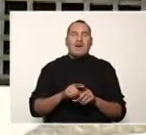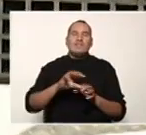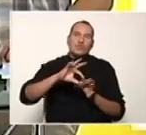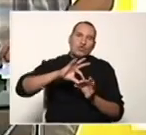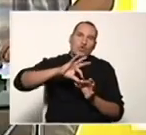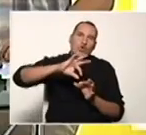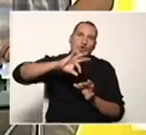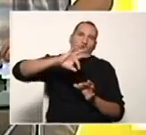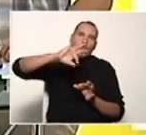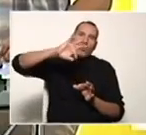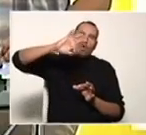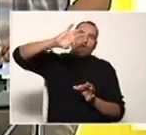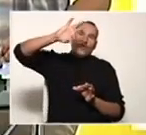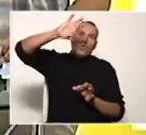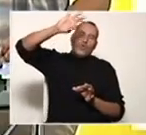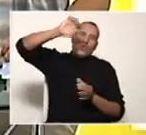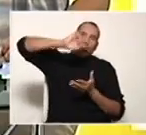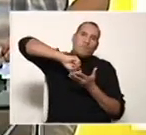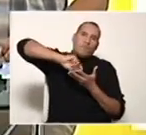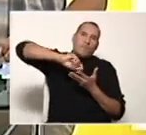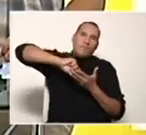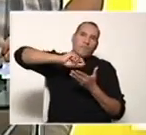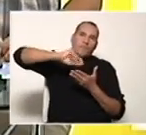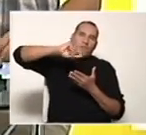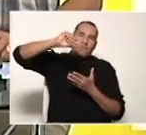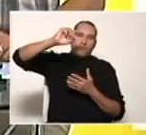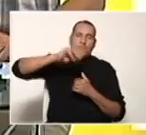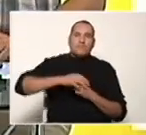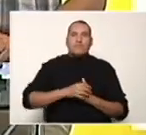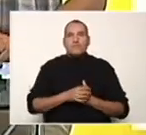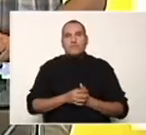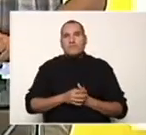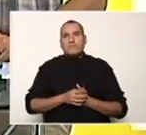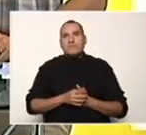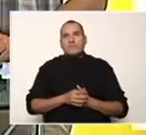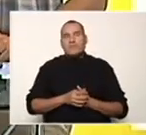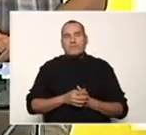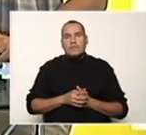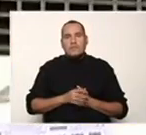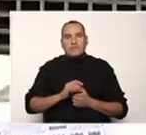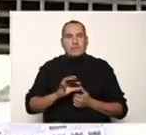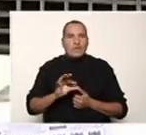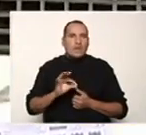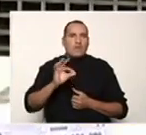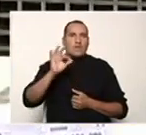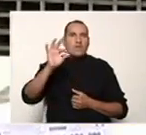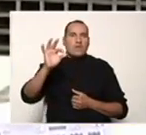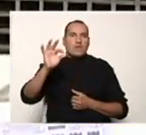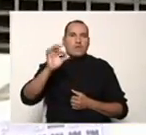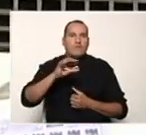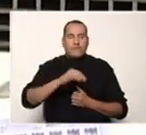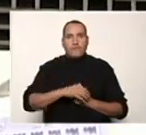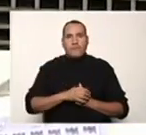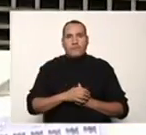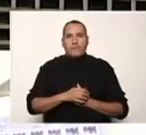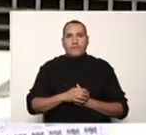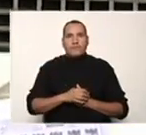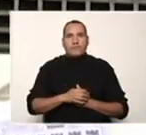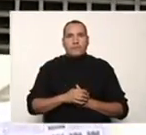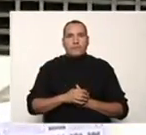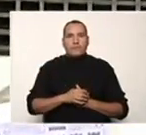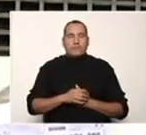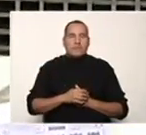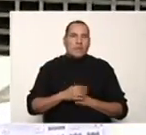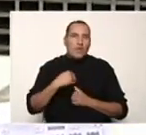a desenvolver de la misma forma. Vamos a destacar aquí al final, que está el comodín que habíamos mencionado, que no tiene en este caso ningún valor.